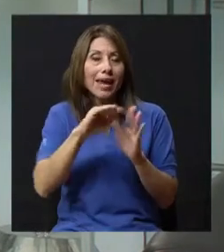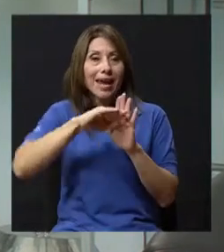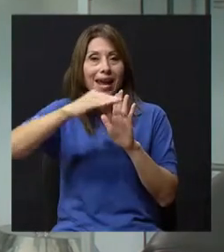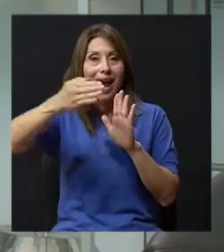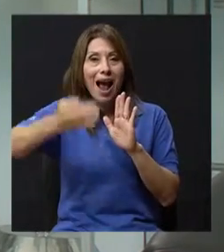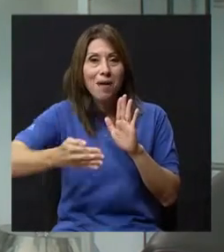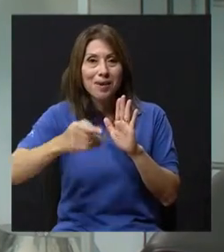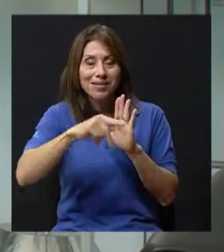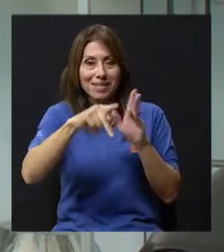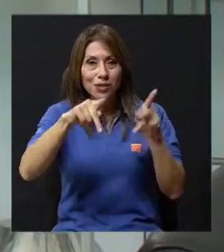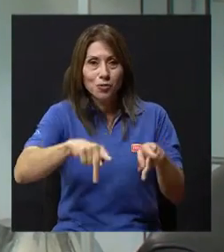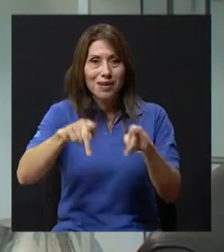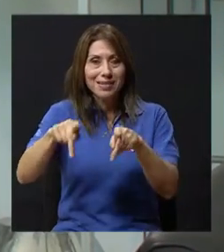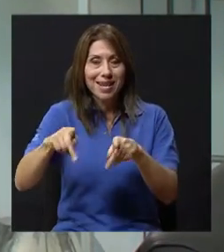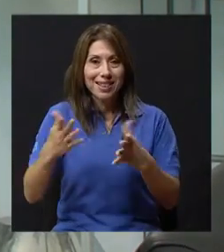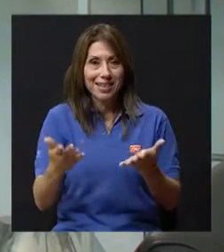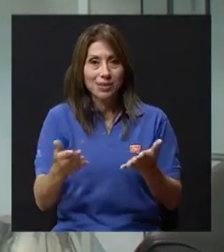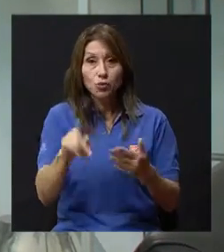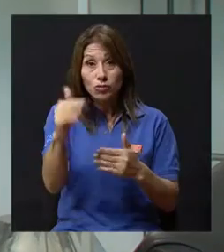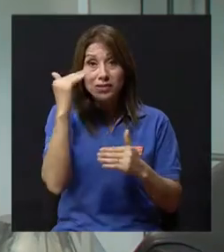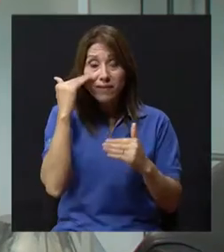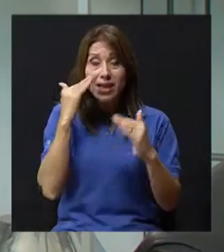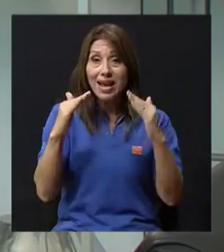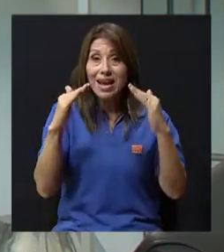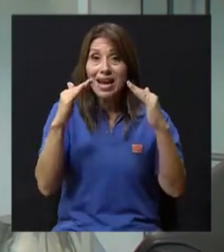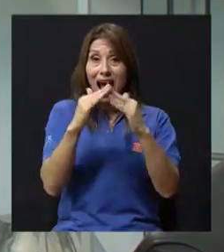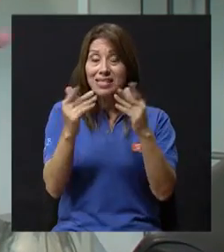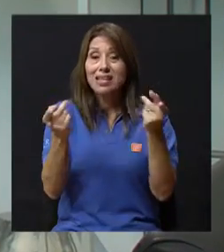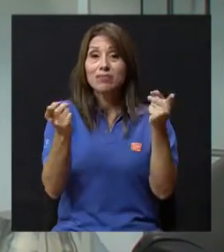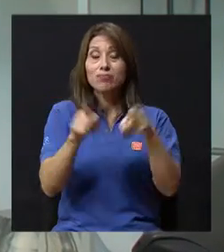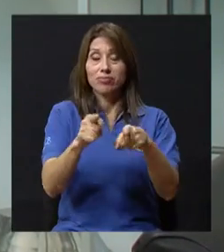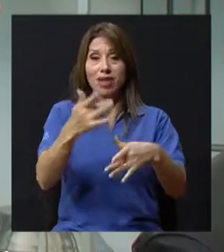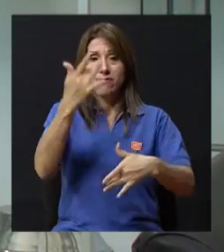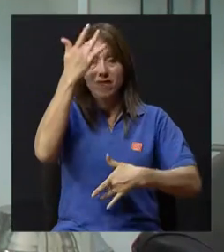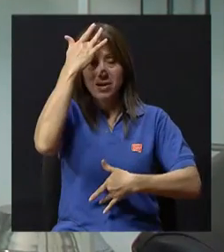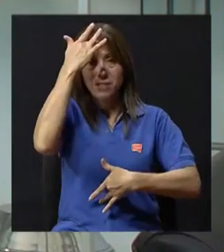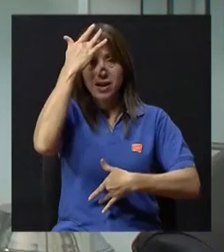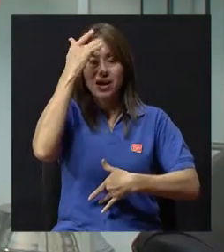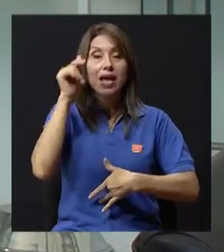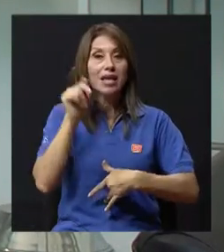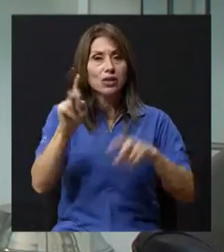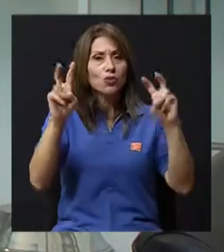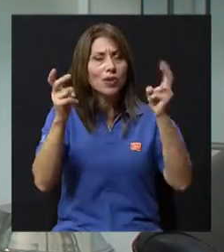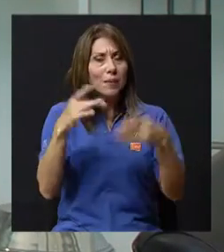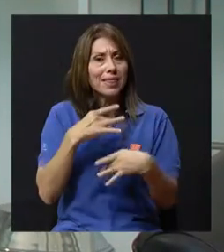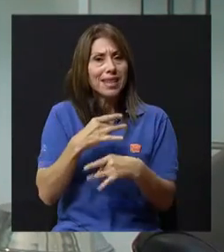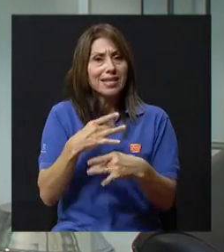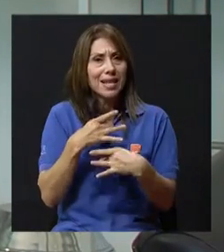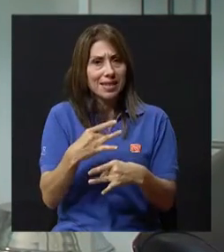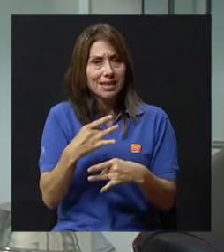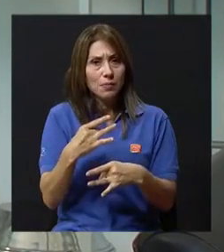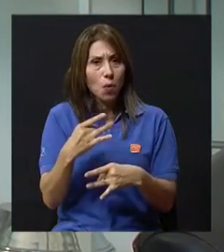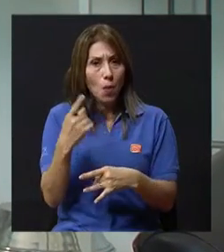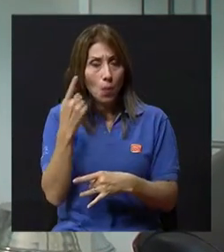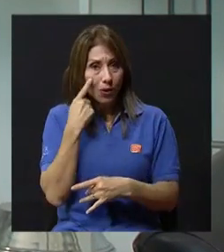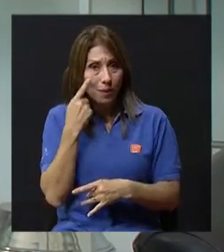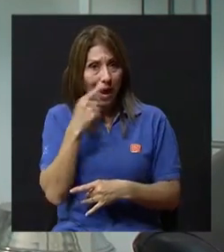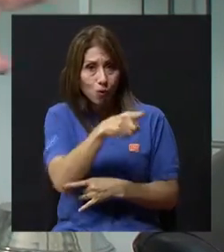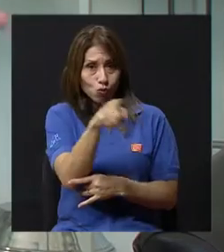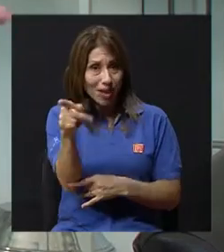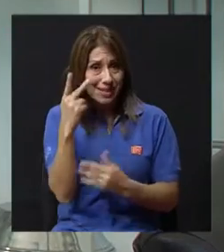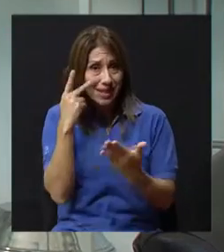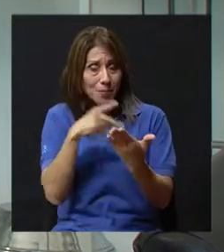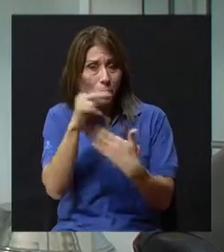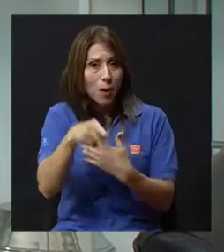las casas enfermas, es un tema interesantísimo porque esa, vean ustedes, señores